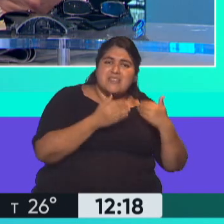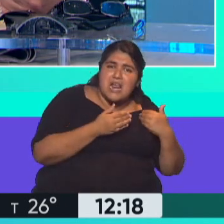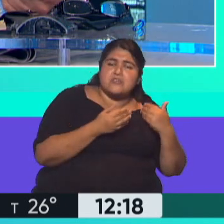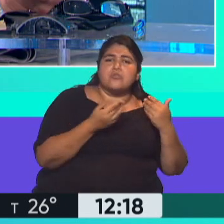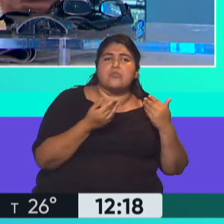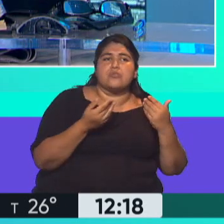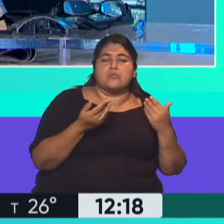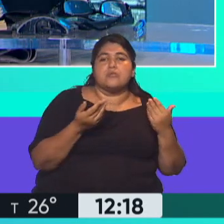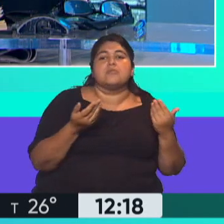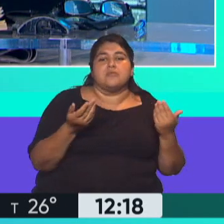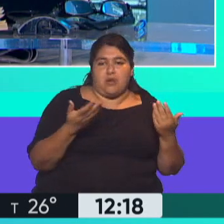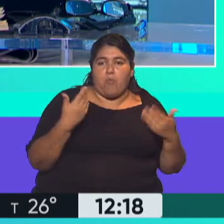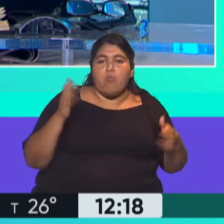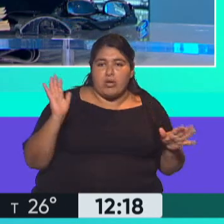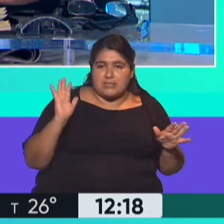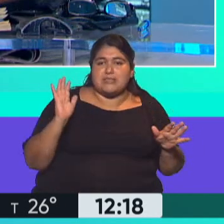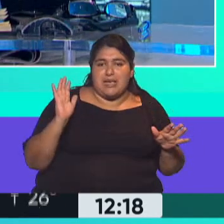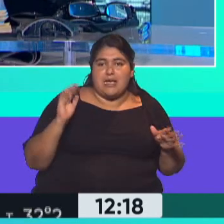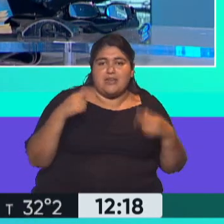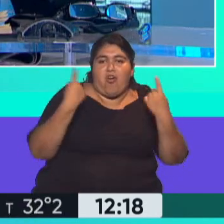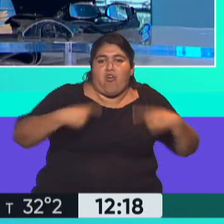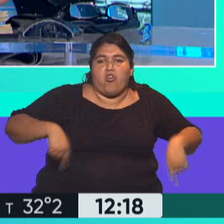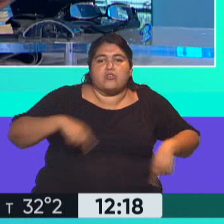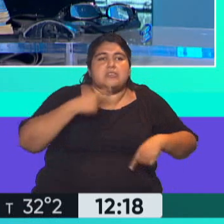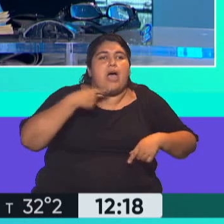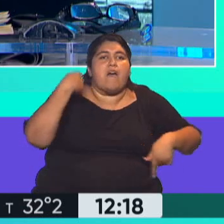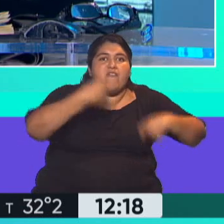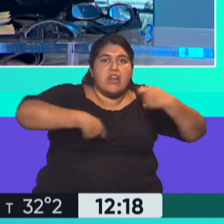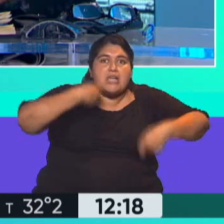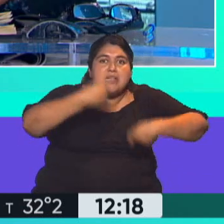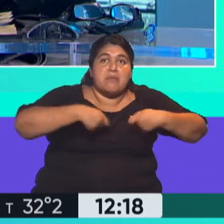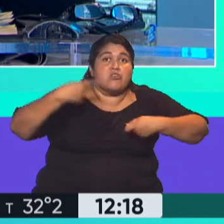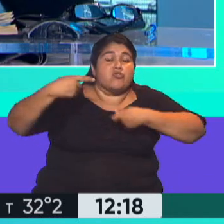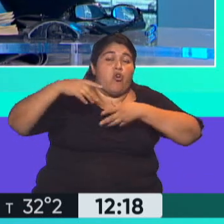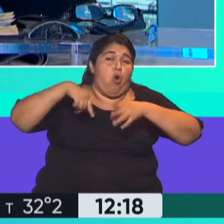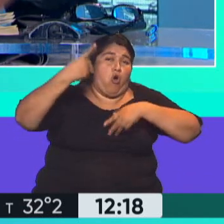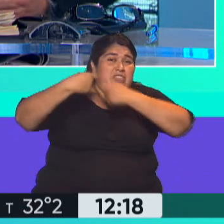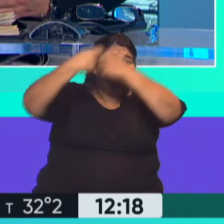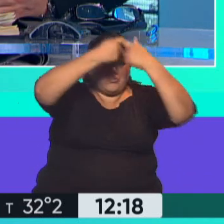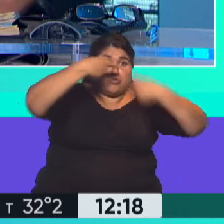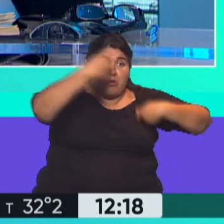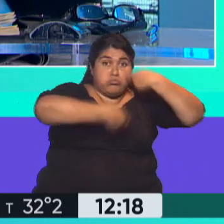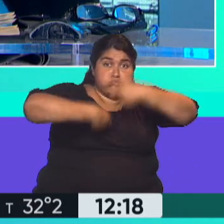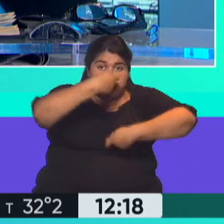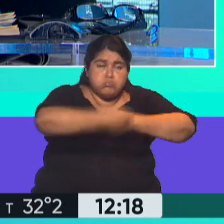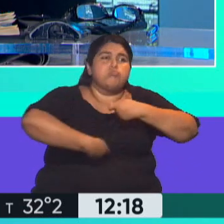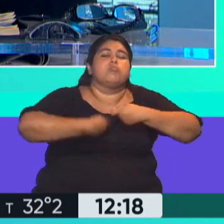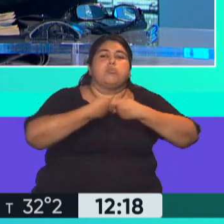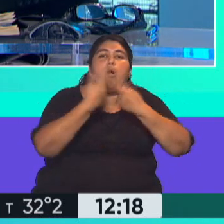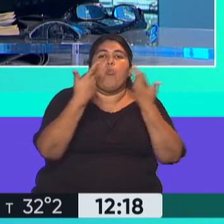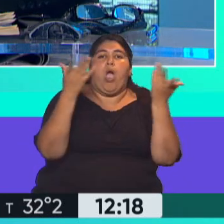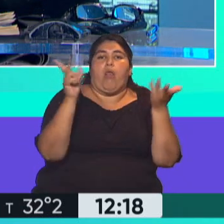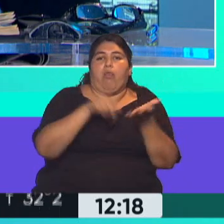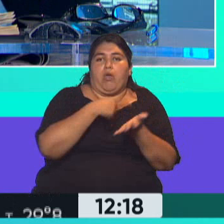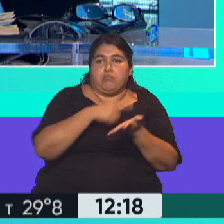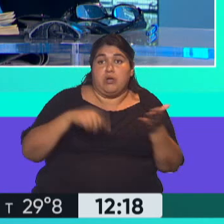Monetario Internacional. Podían caerse toda una serie de financiamientos de otros organismos internacionales, inclusive de otros países, inclusive